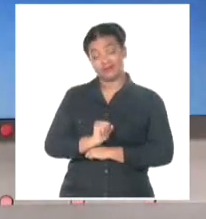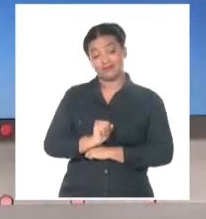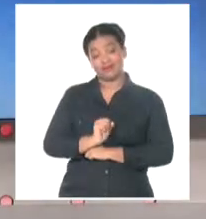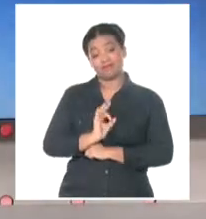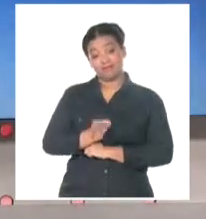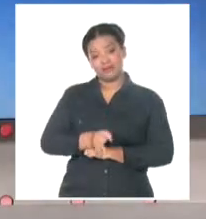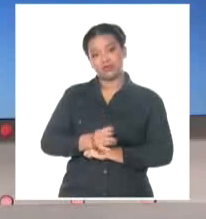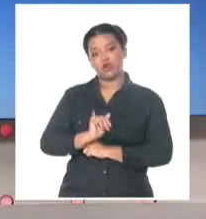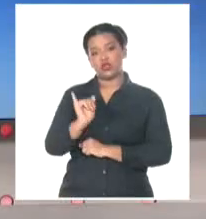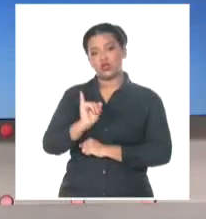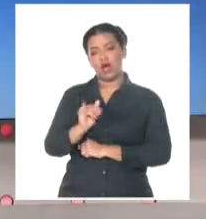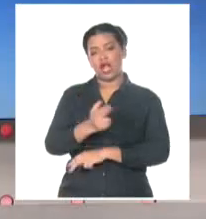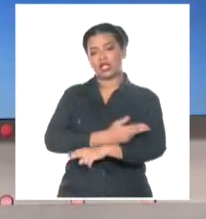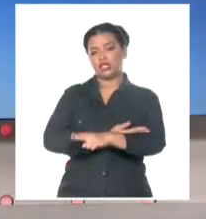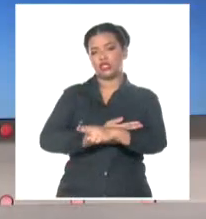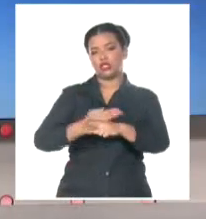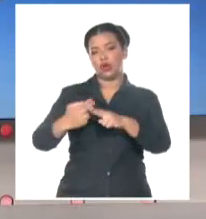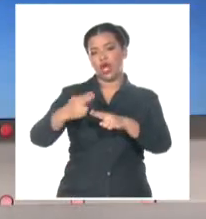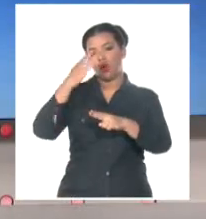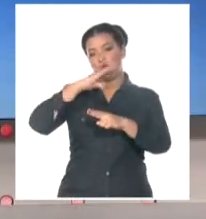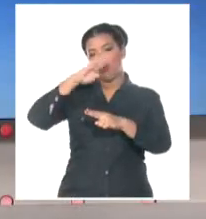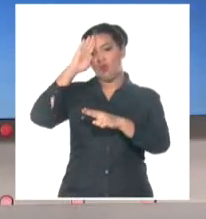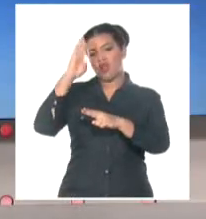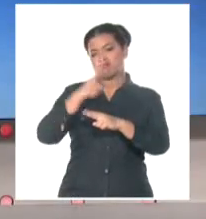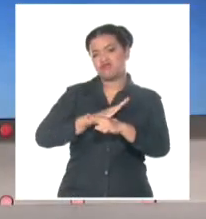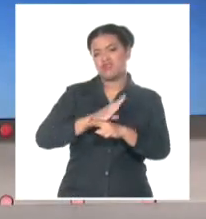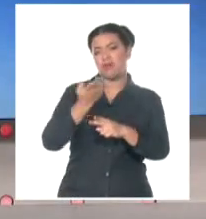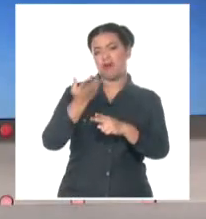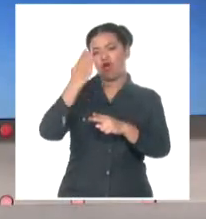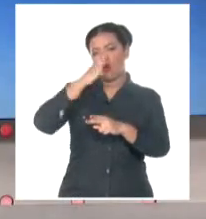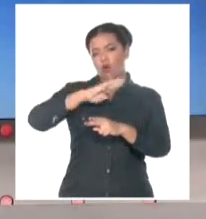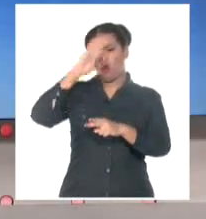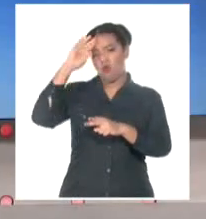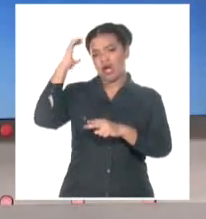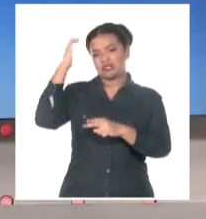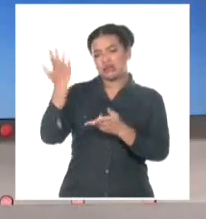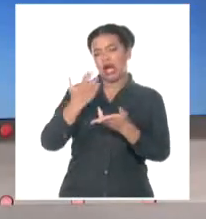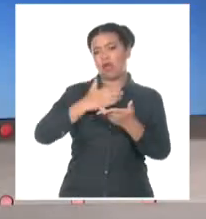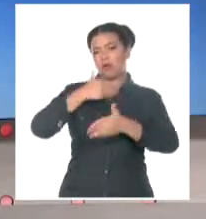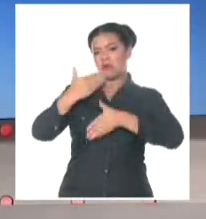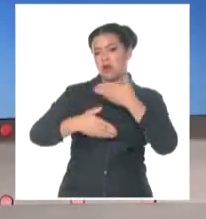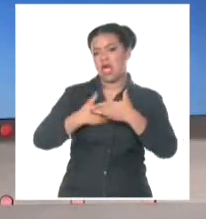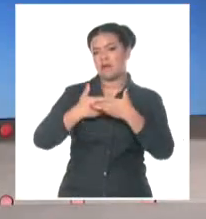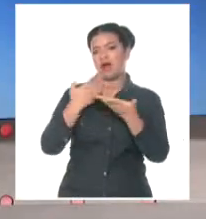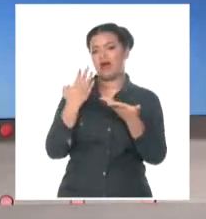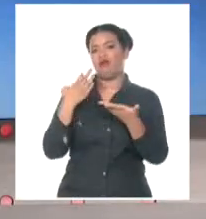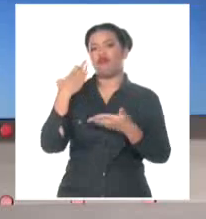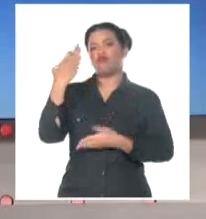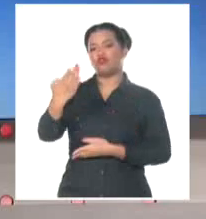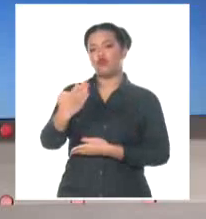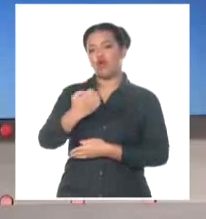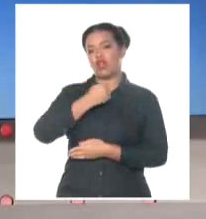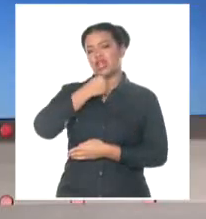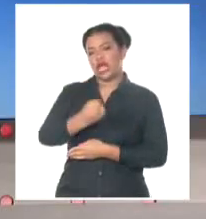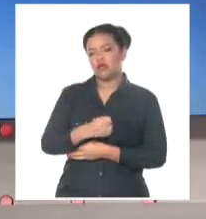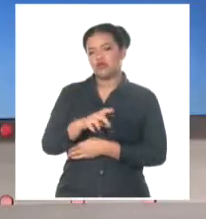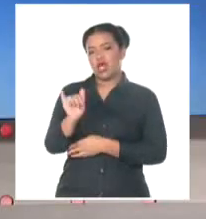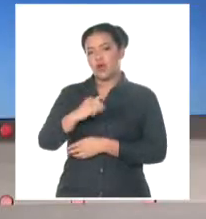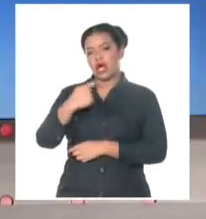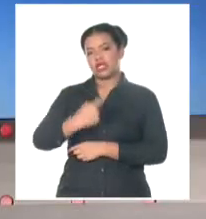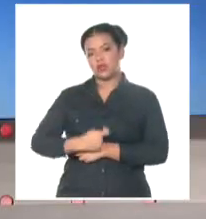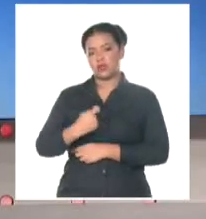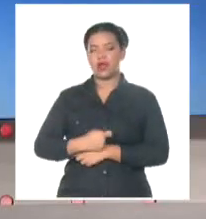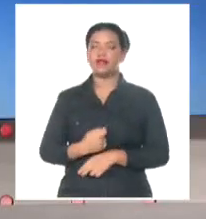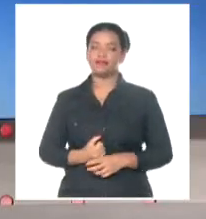crear un precedente, un precedente que sirviera, de acuerdo a las normas de ese país, para que futuras demandas tuvieran igual suerte y se pusiera en